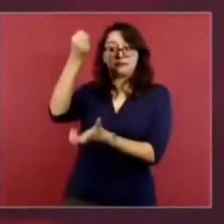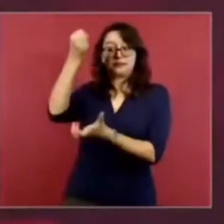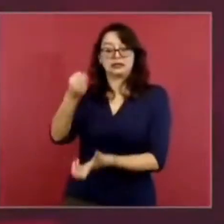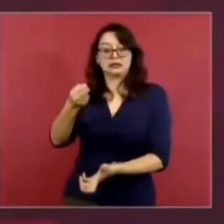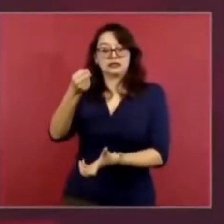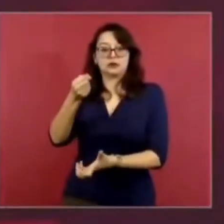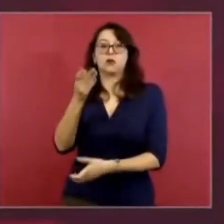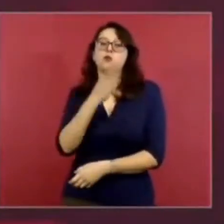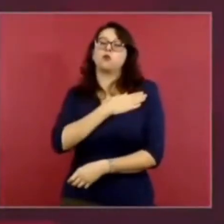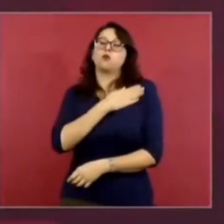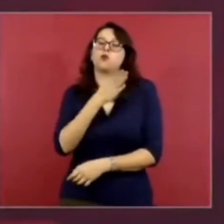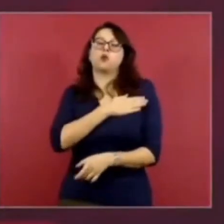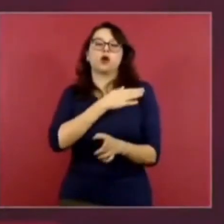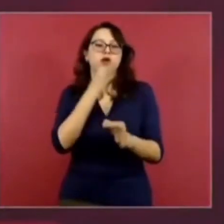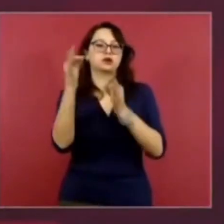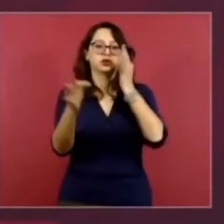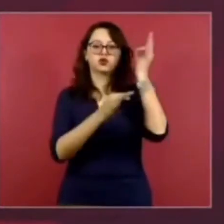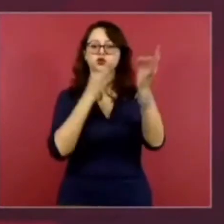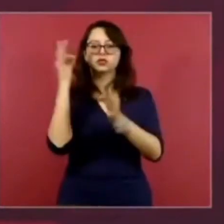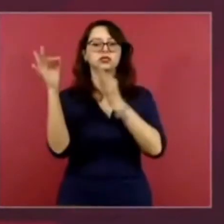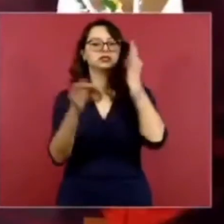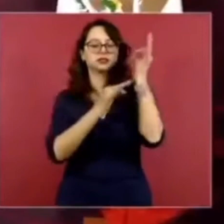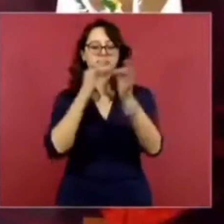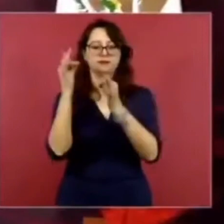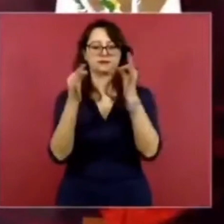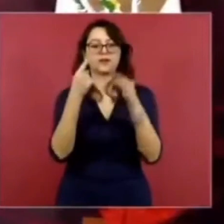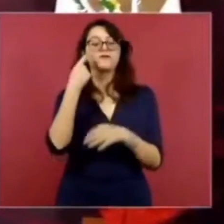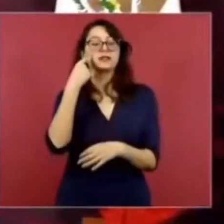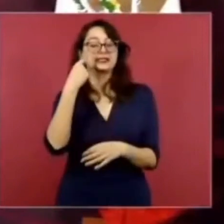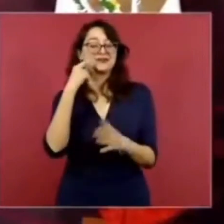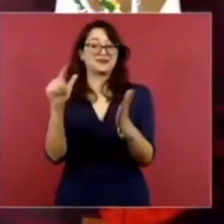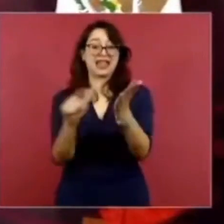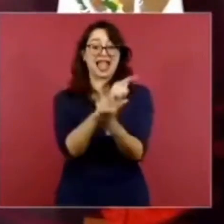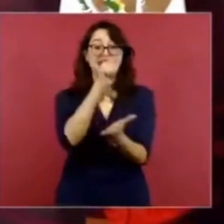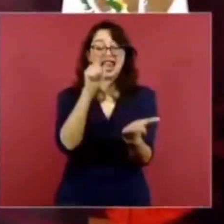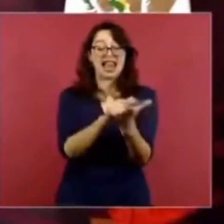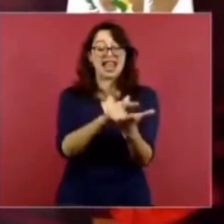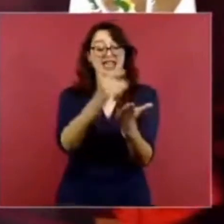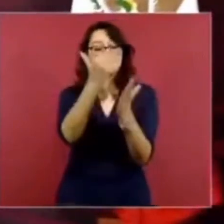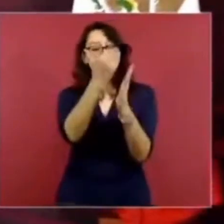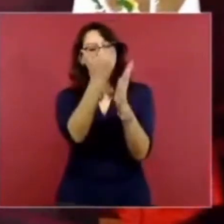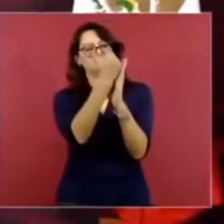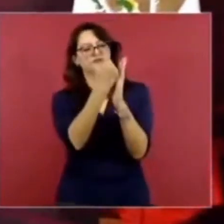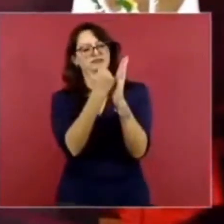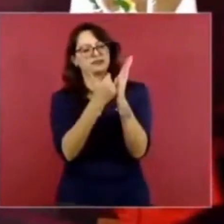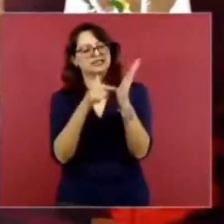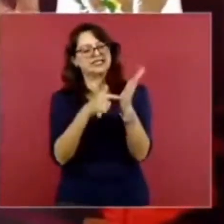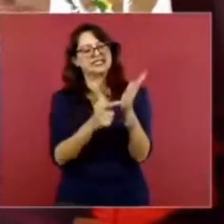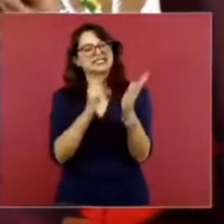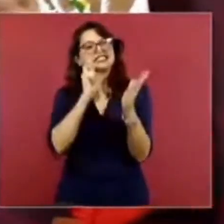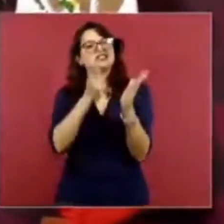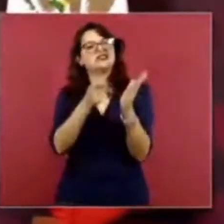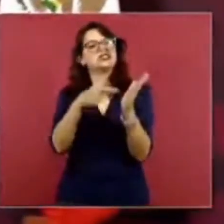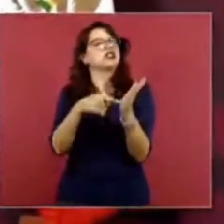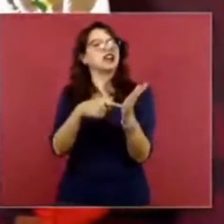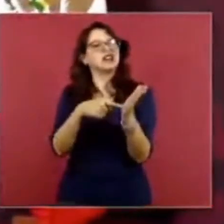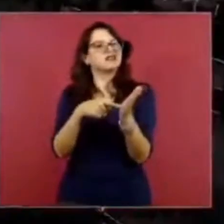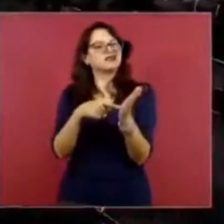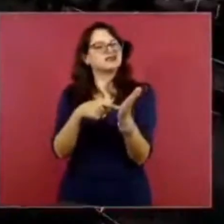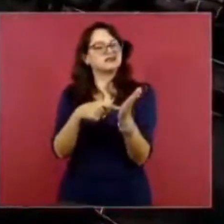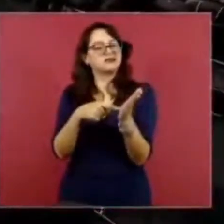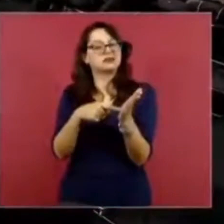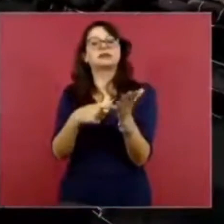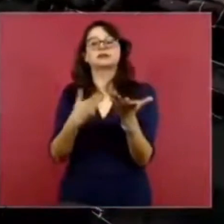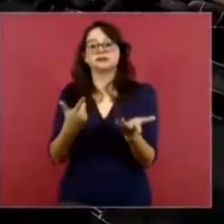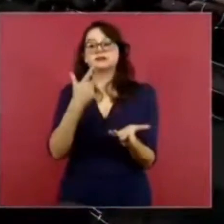mexicanos, es lo que se estima se